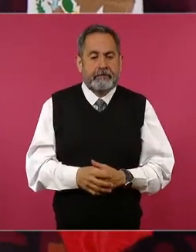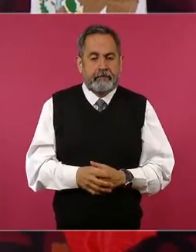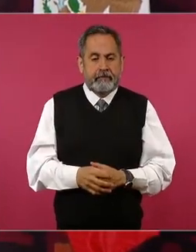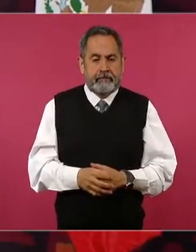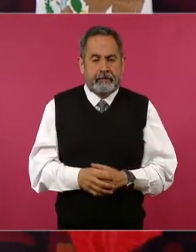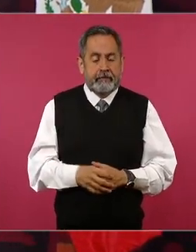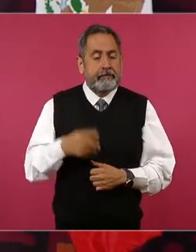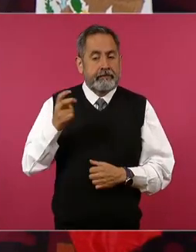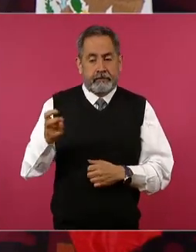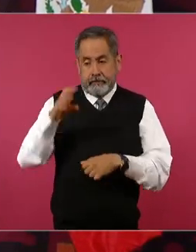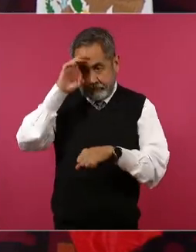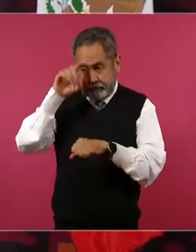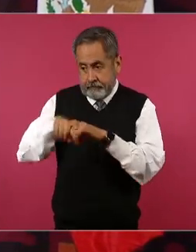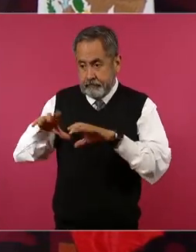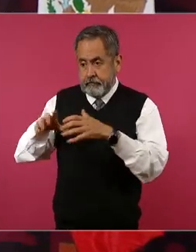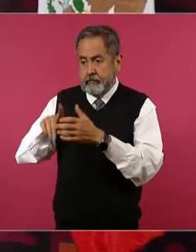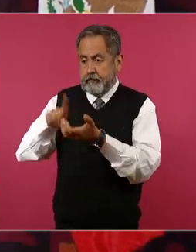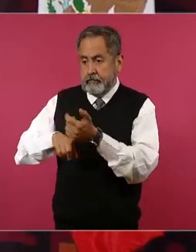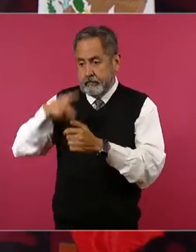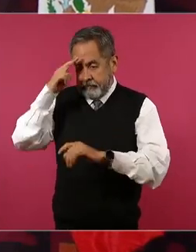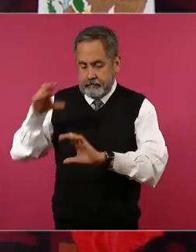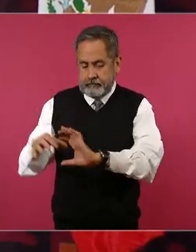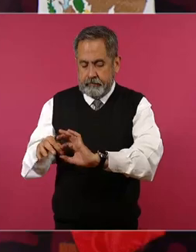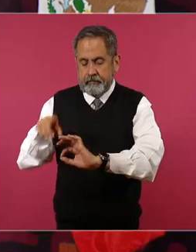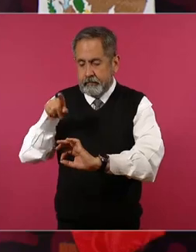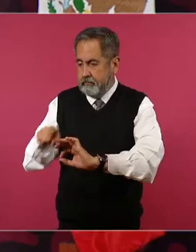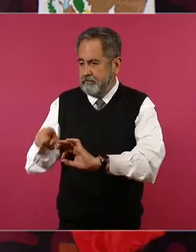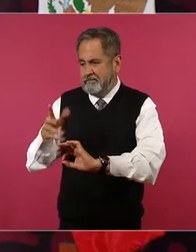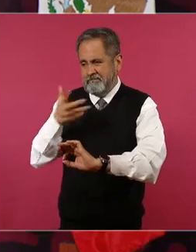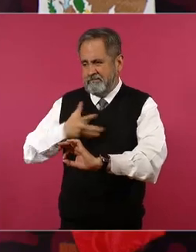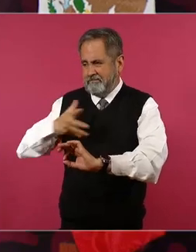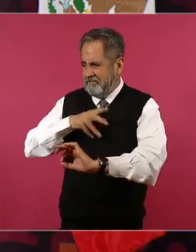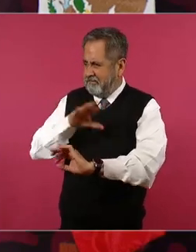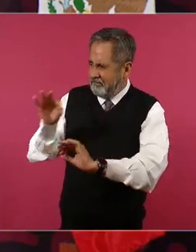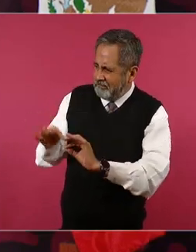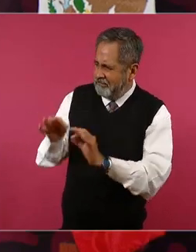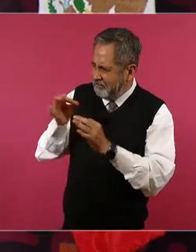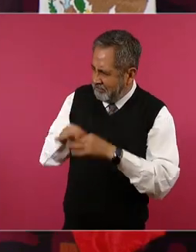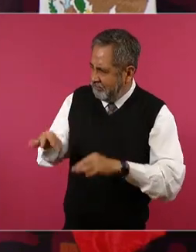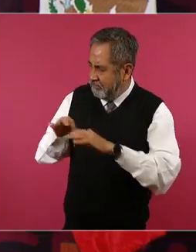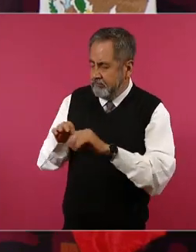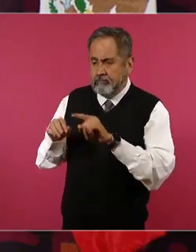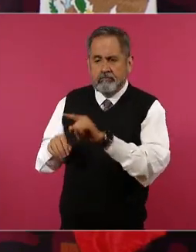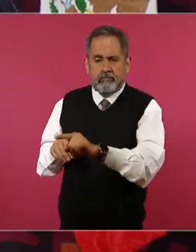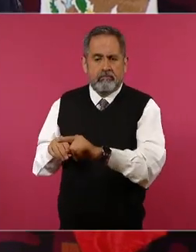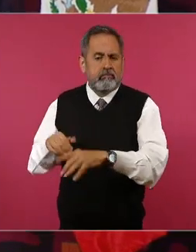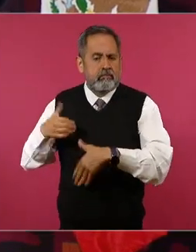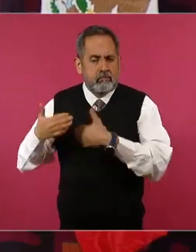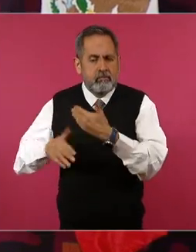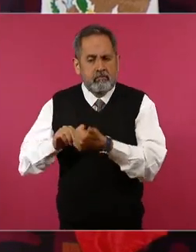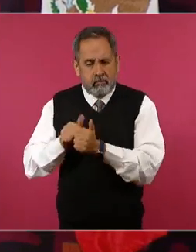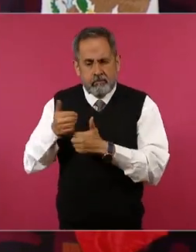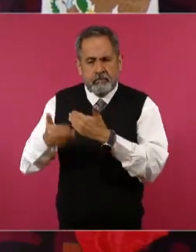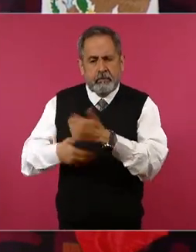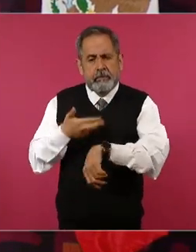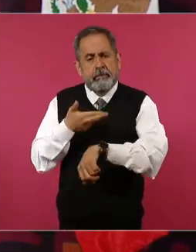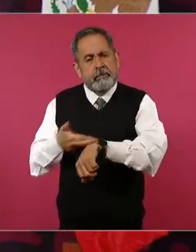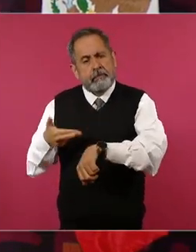culturas esas grandes civilizaciones se fueron transmitiendo